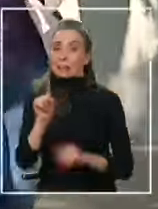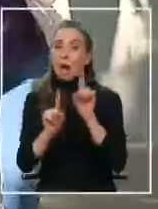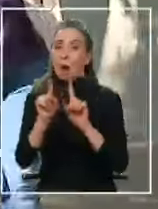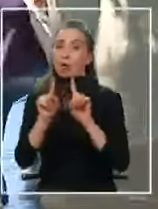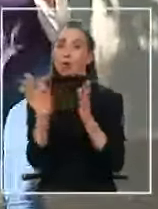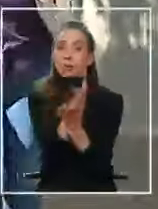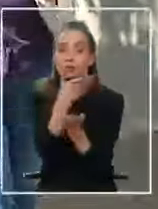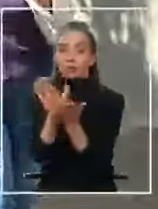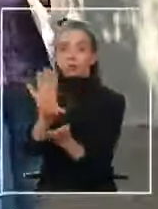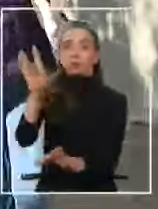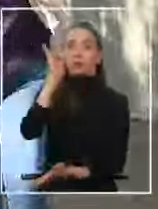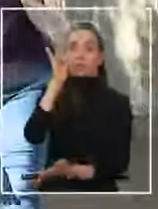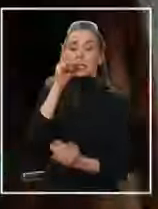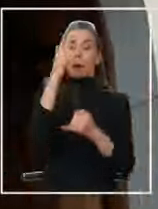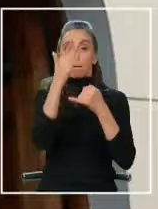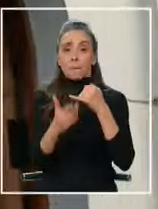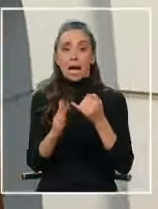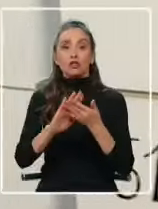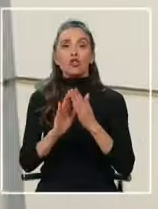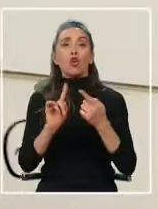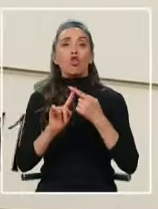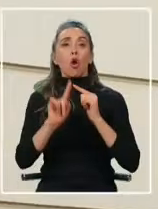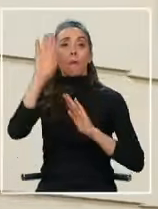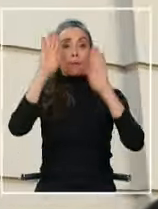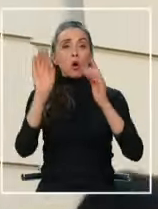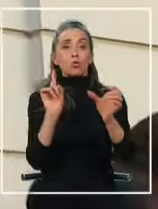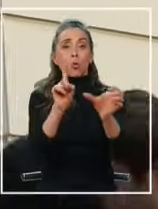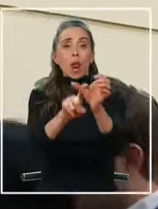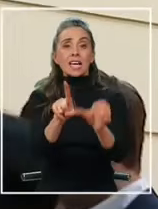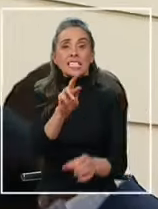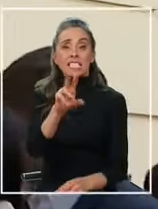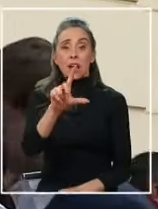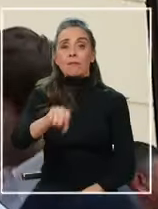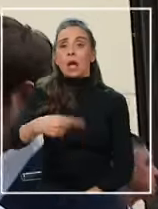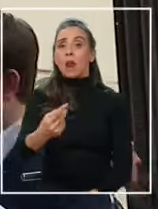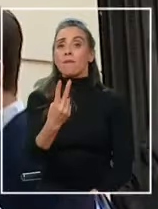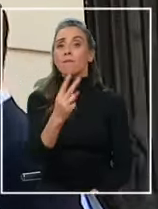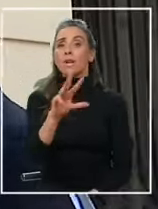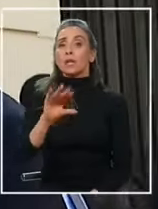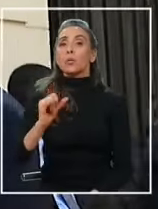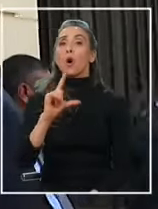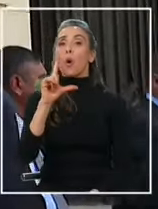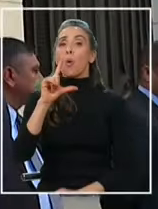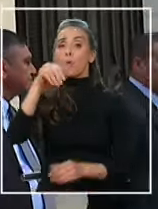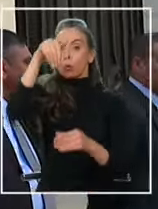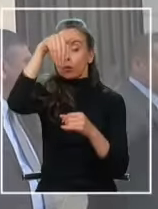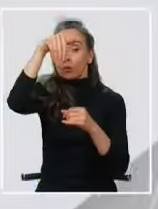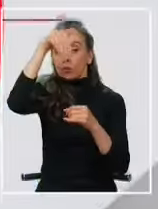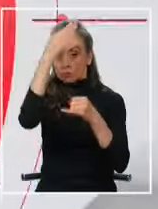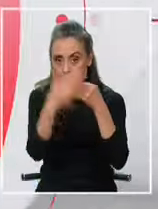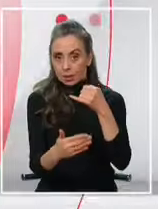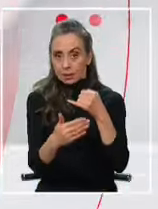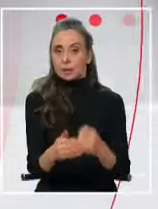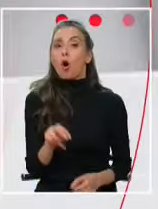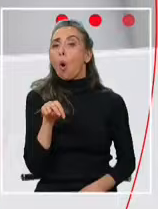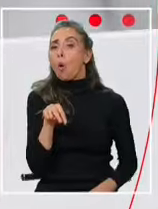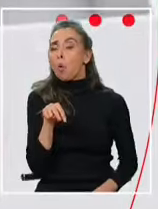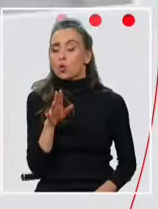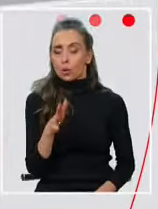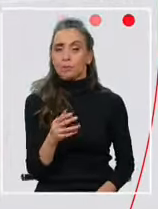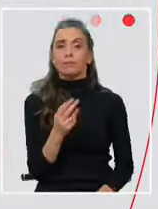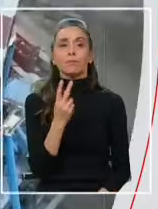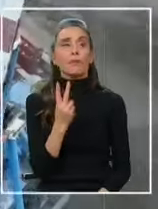algunos. El plazo para inscribir a todos los postulantes vence el próximo 29 de julio. Hoy en